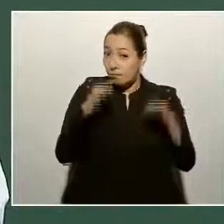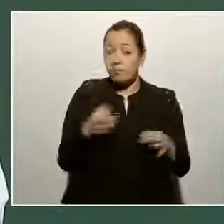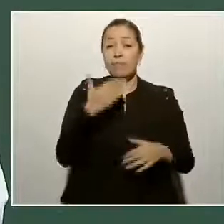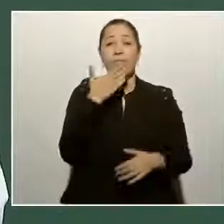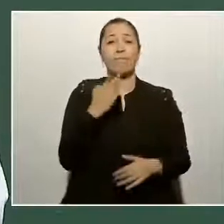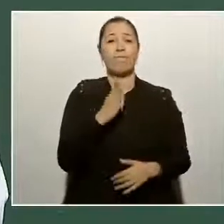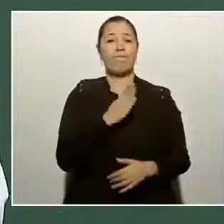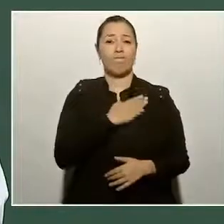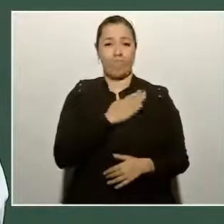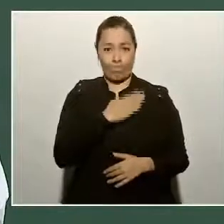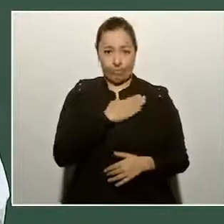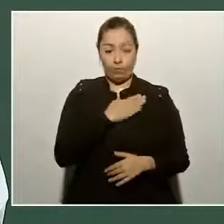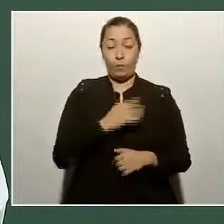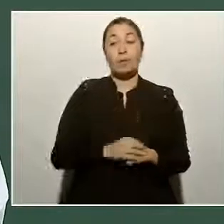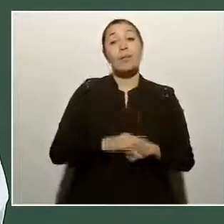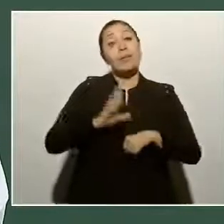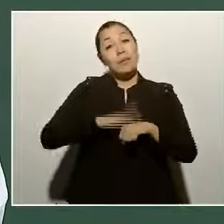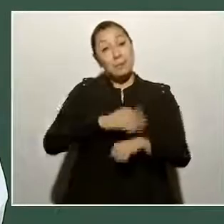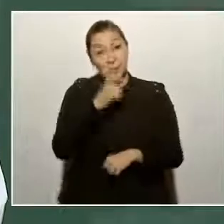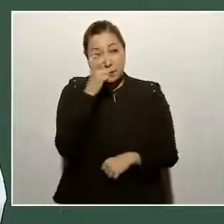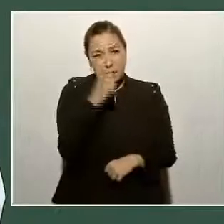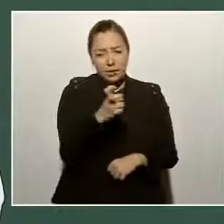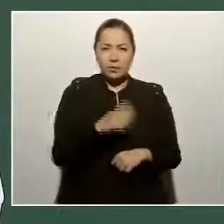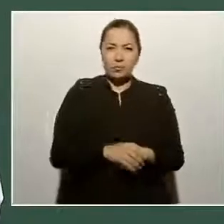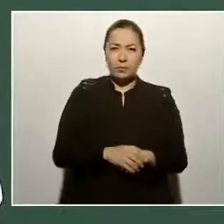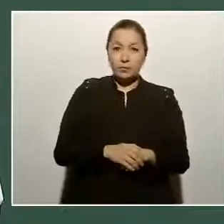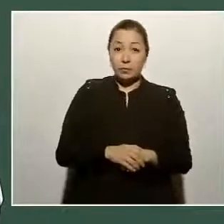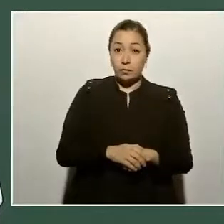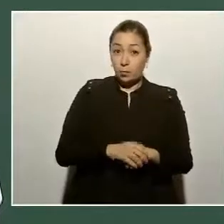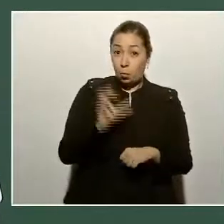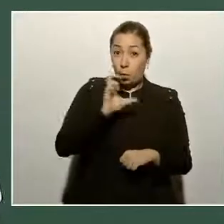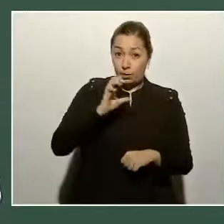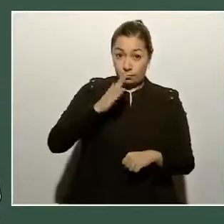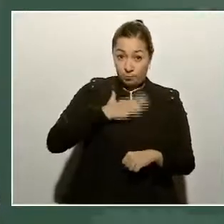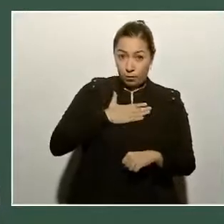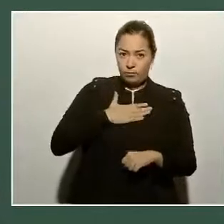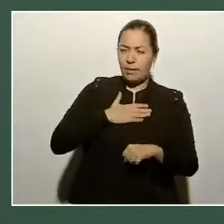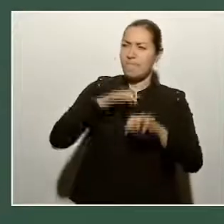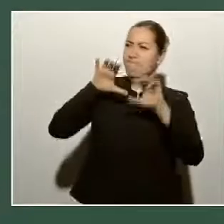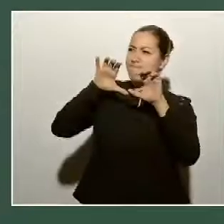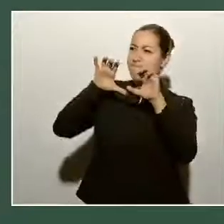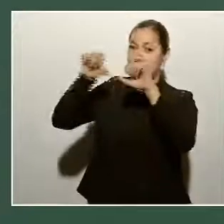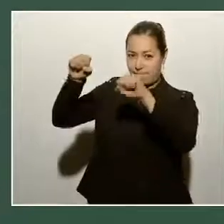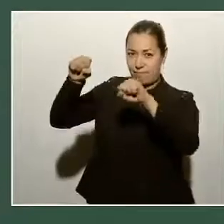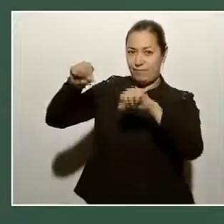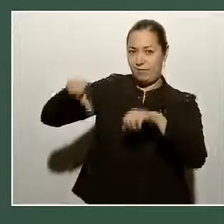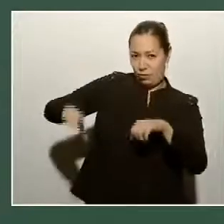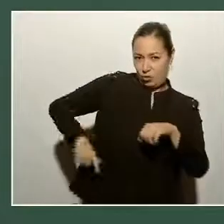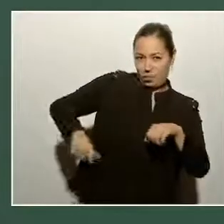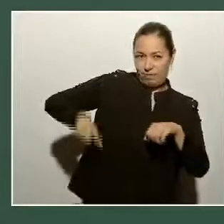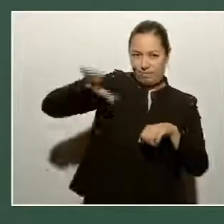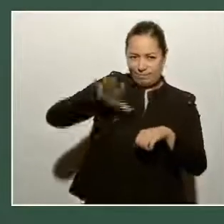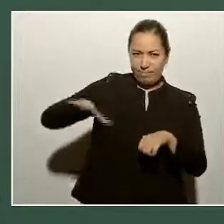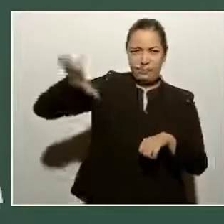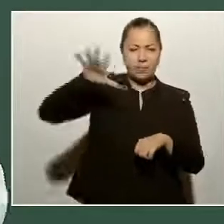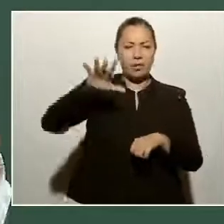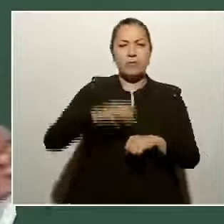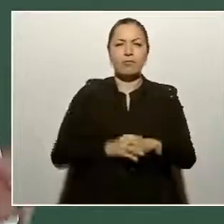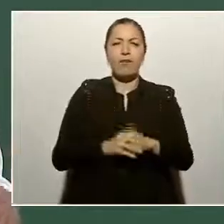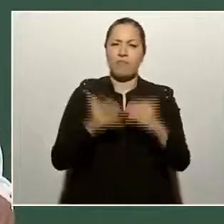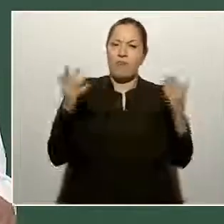desde que llegamos al gobierno, se está aplicando un programa